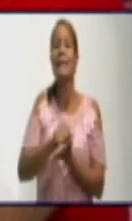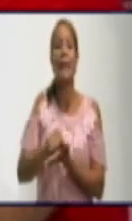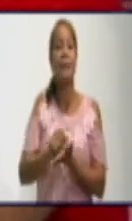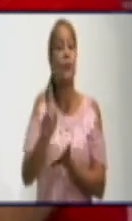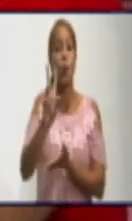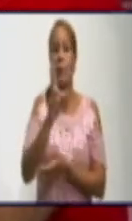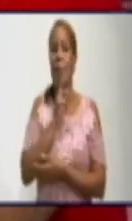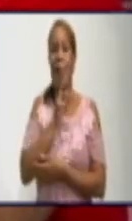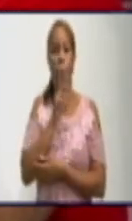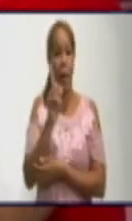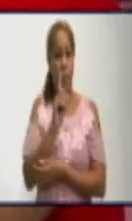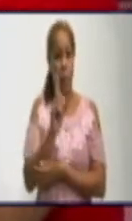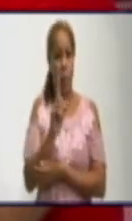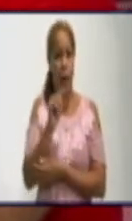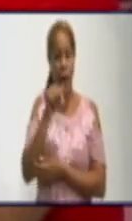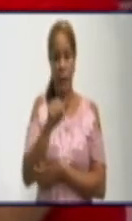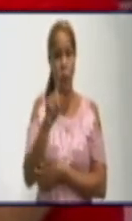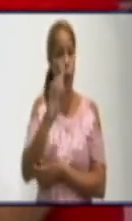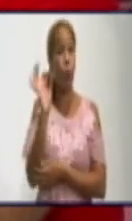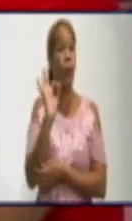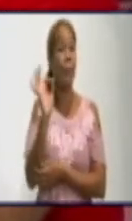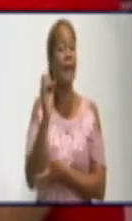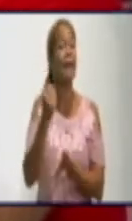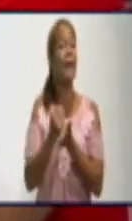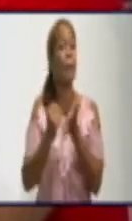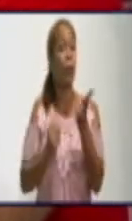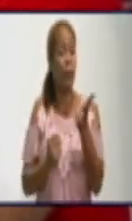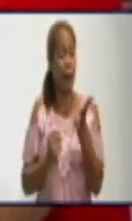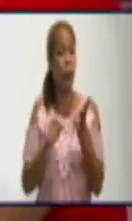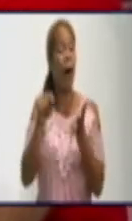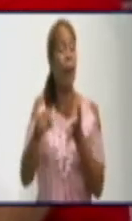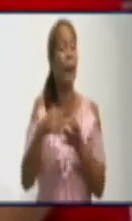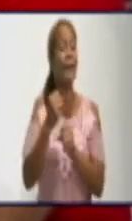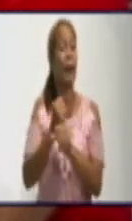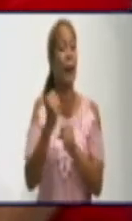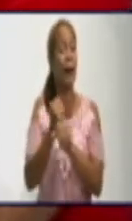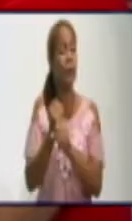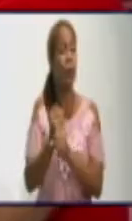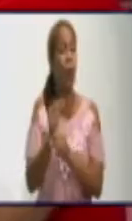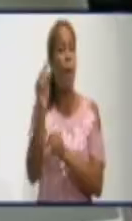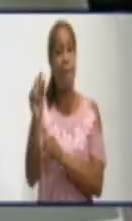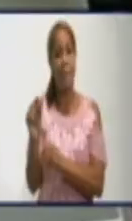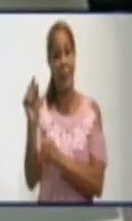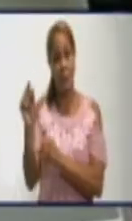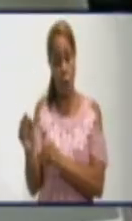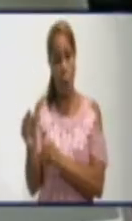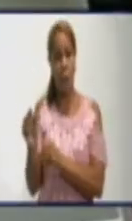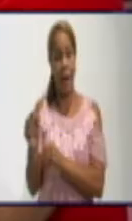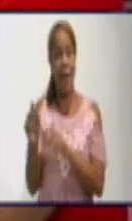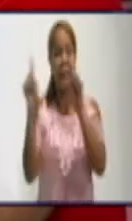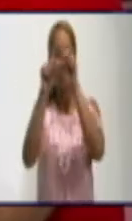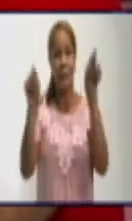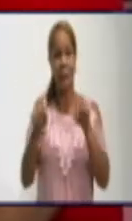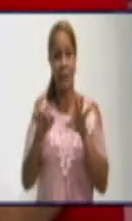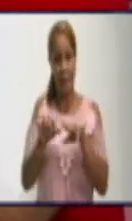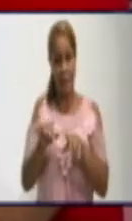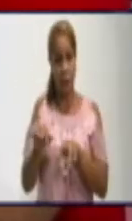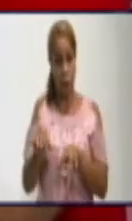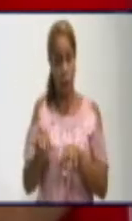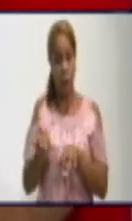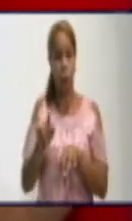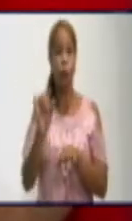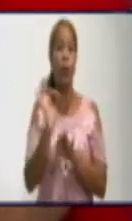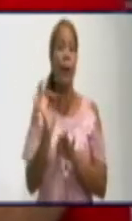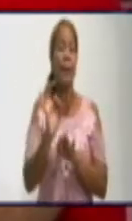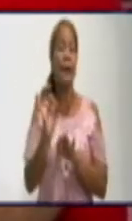Esta plataforma aún no está aprobada, lo están trabajando los compañeros de SOF. Nos dan respuesta que posiblemente ya en el mes de junio está en fase de